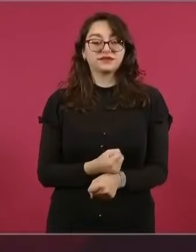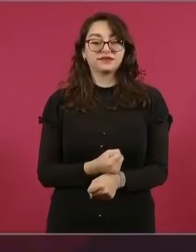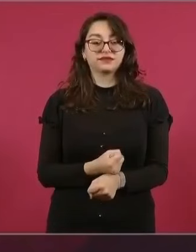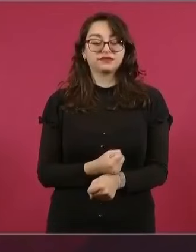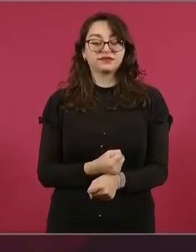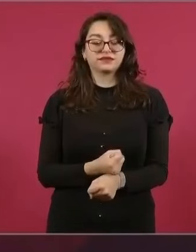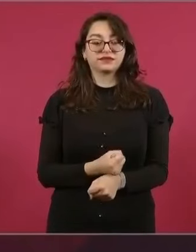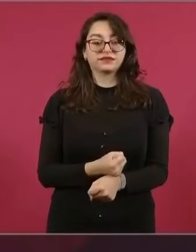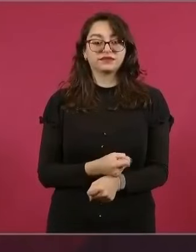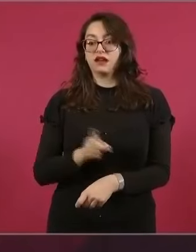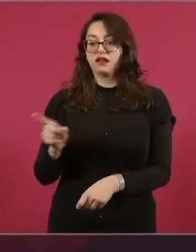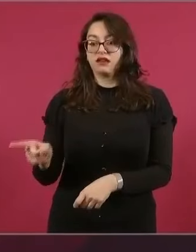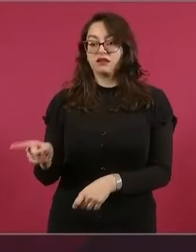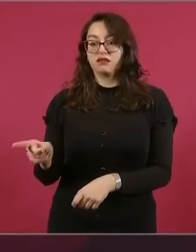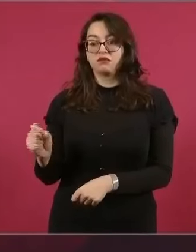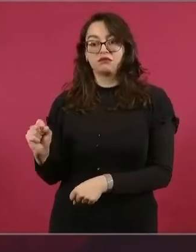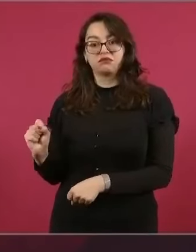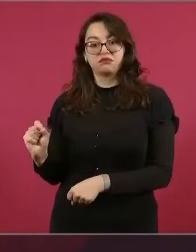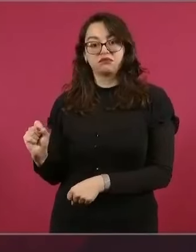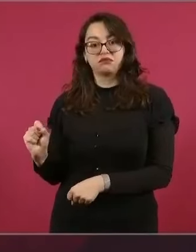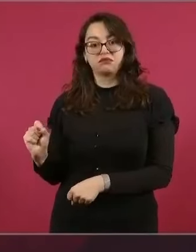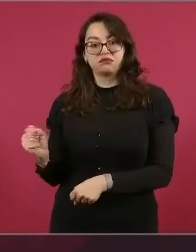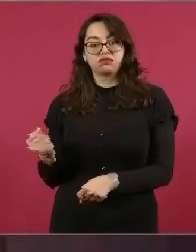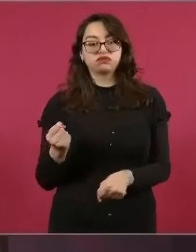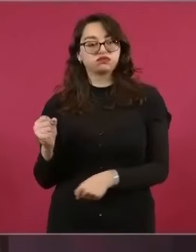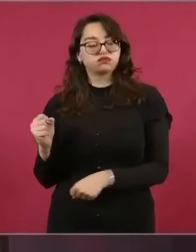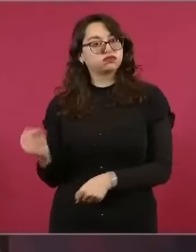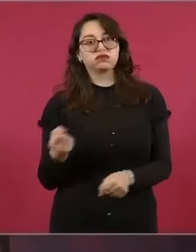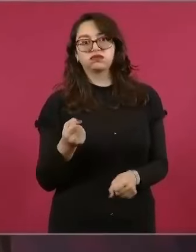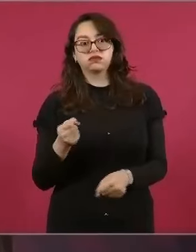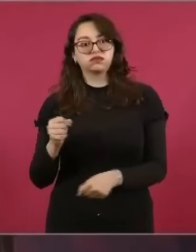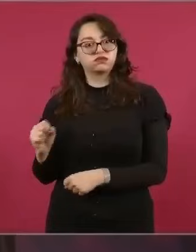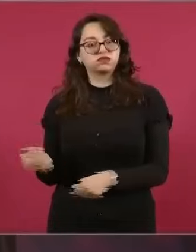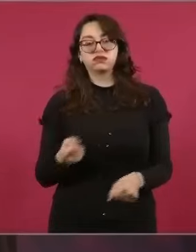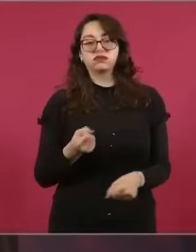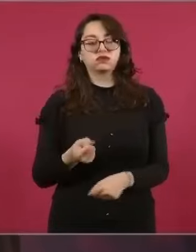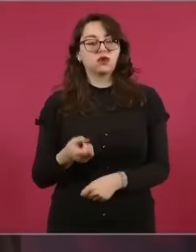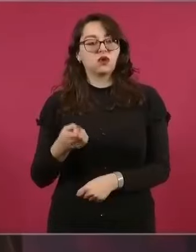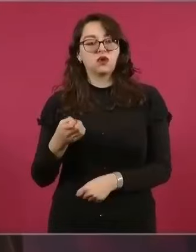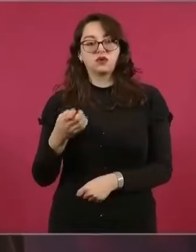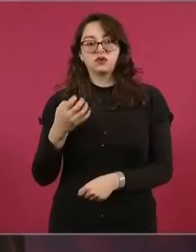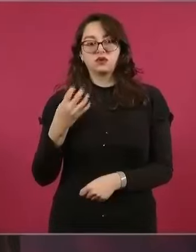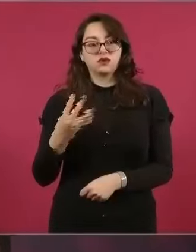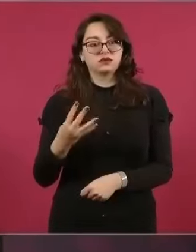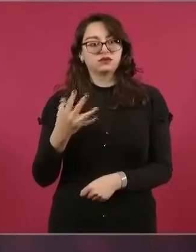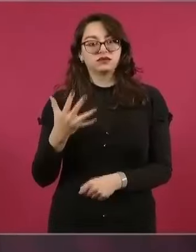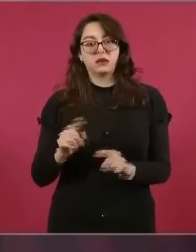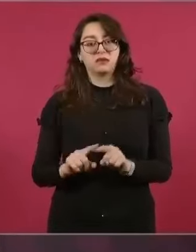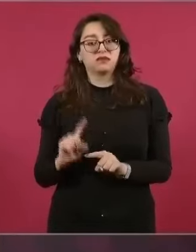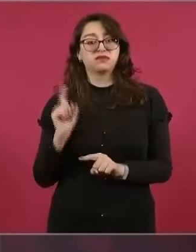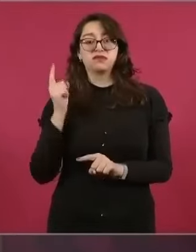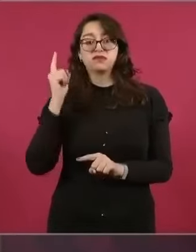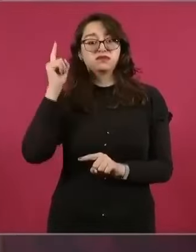como cuatro o cinco honrones, pero arriba de los árboles, todavía